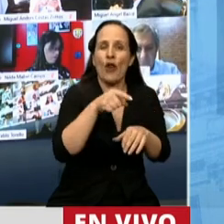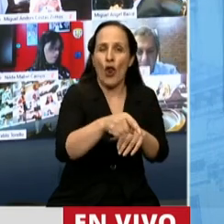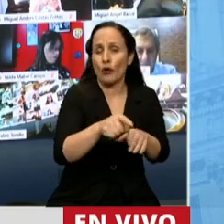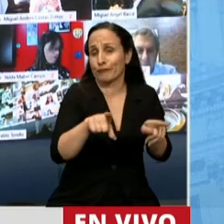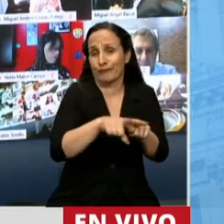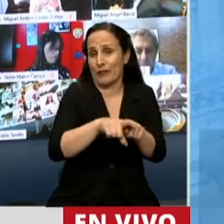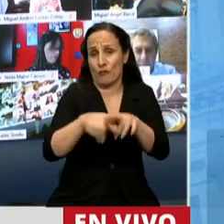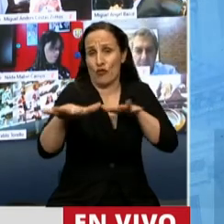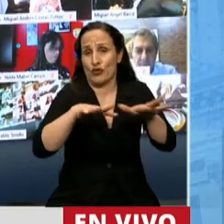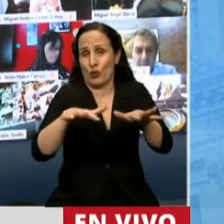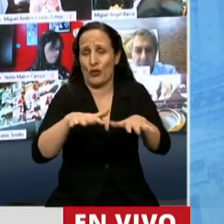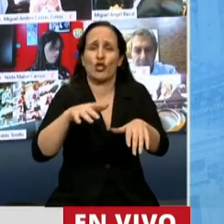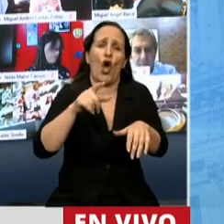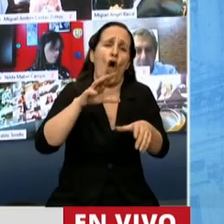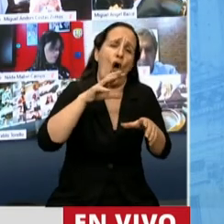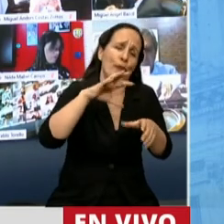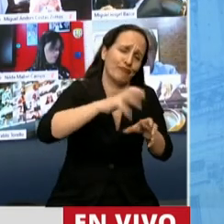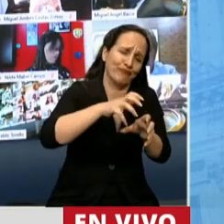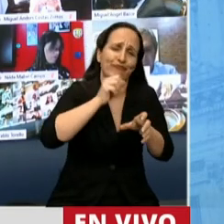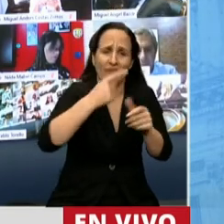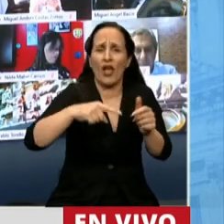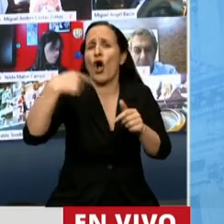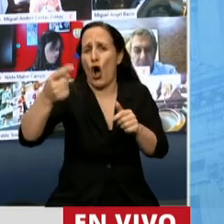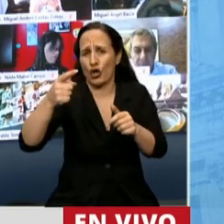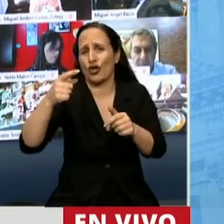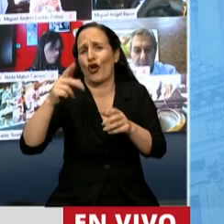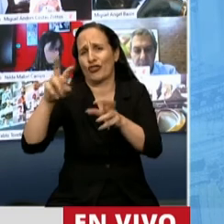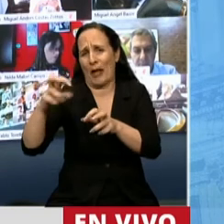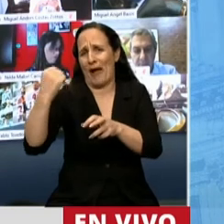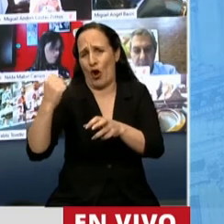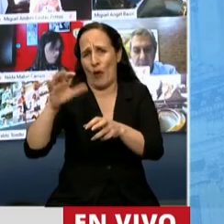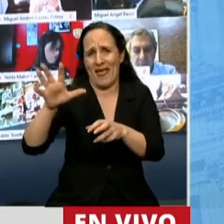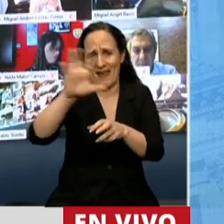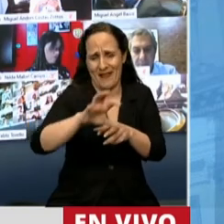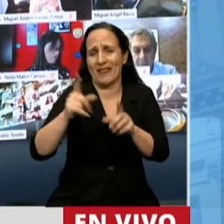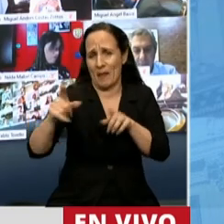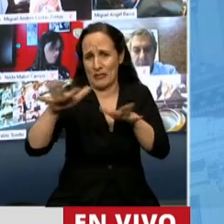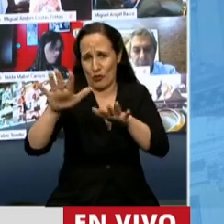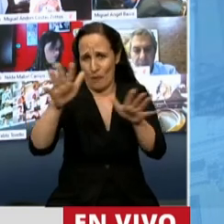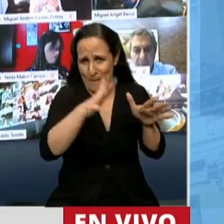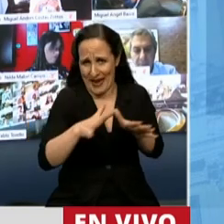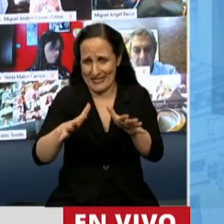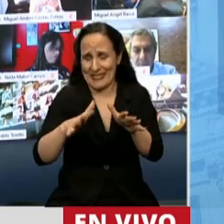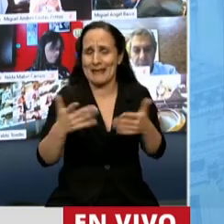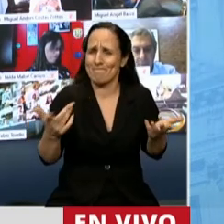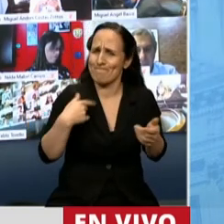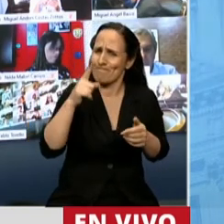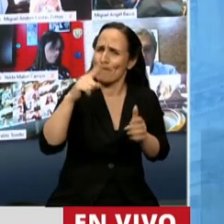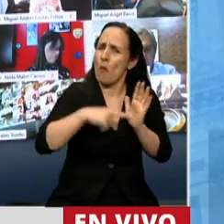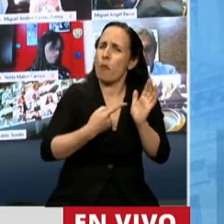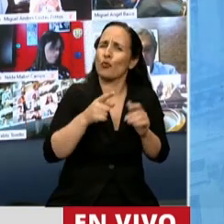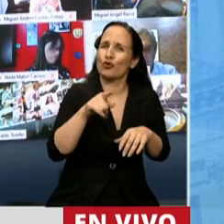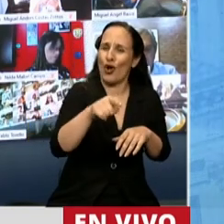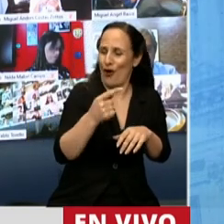las economías regionales. Nos preocupa también que no se hayan tenido en cuenta las economías regionales en la